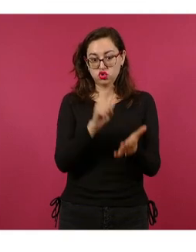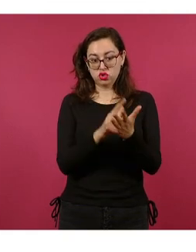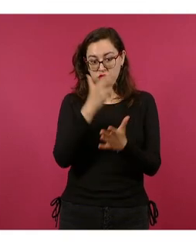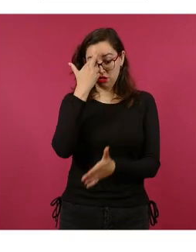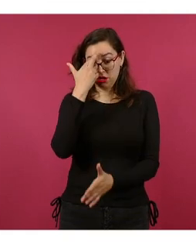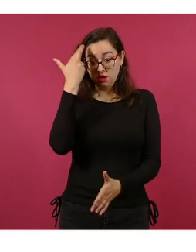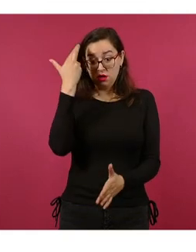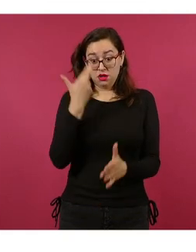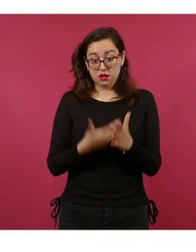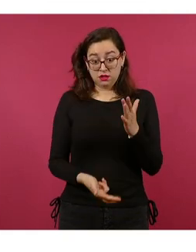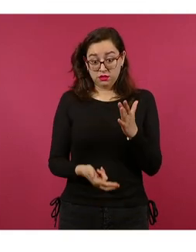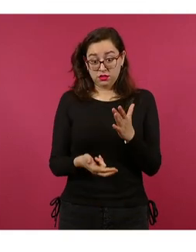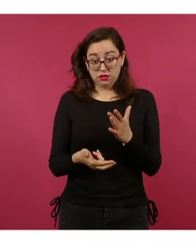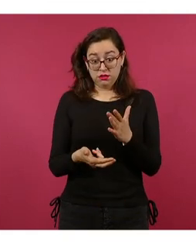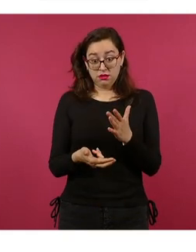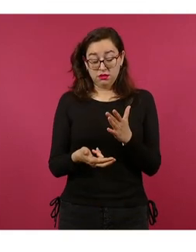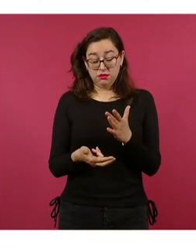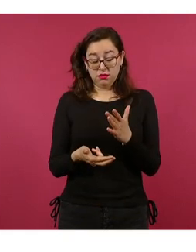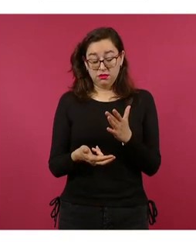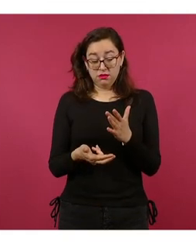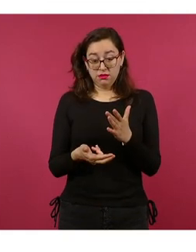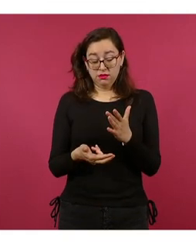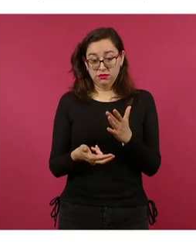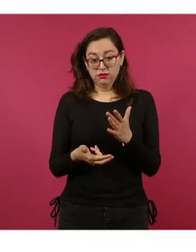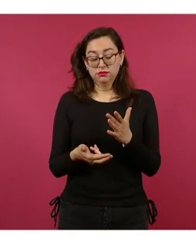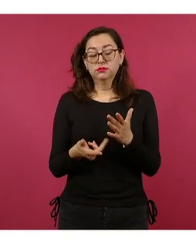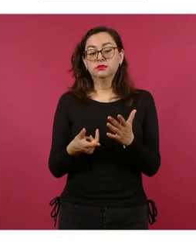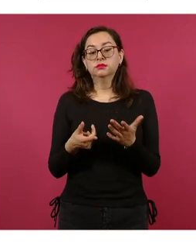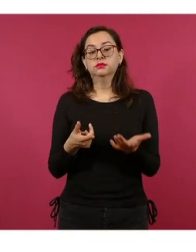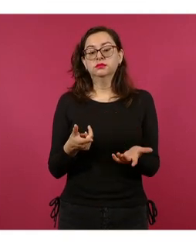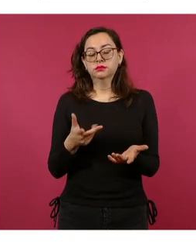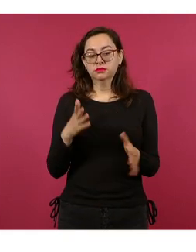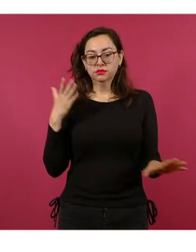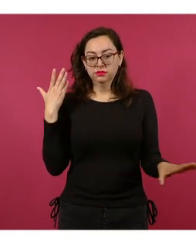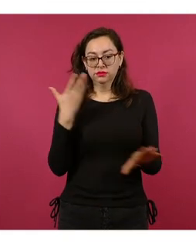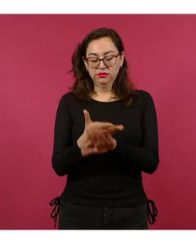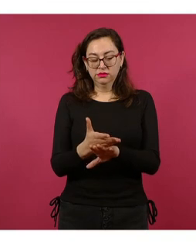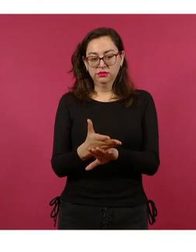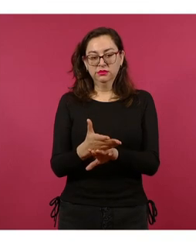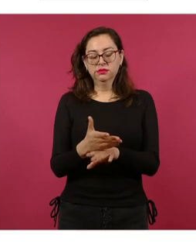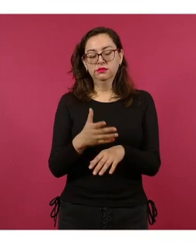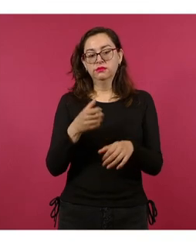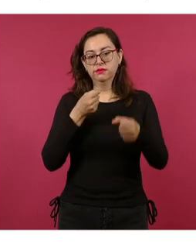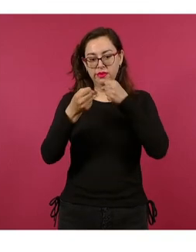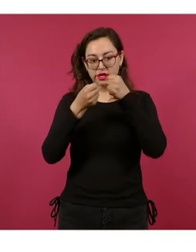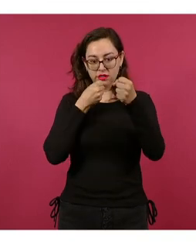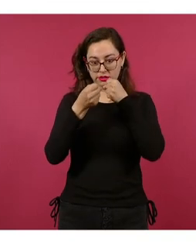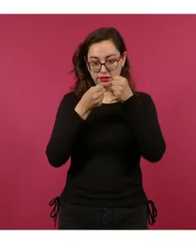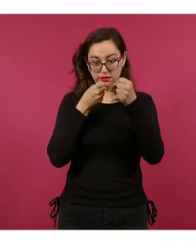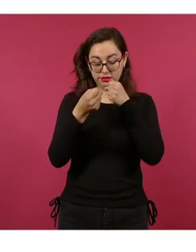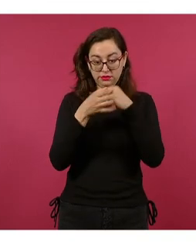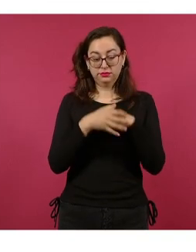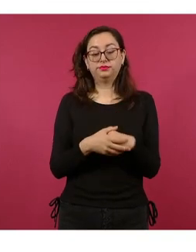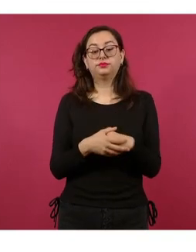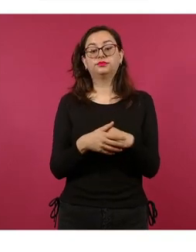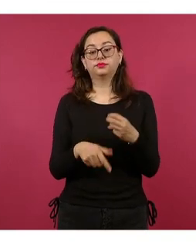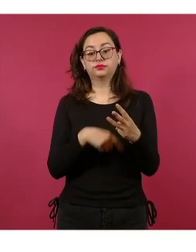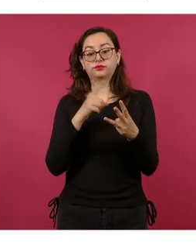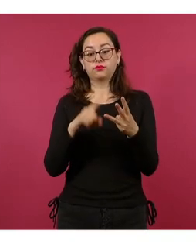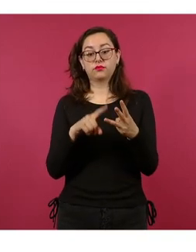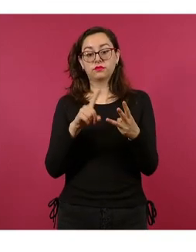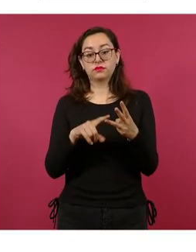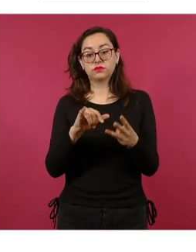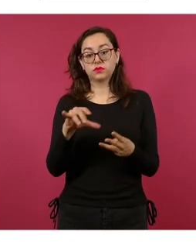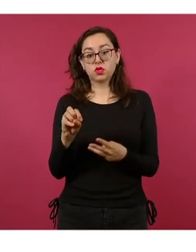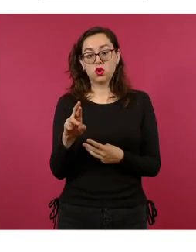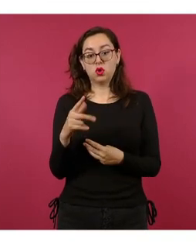intento de homicidio de un periodista. Jorge en él